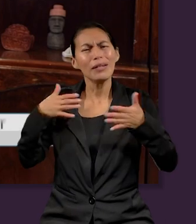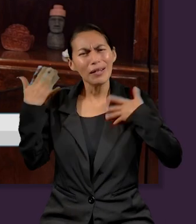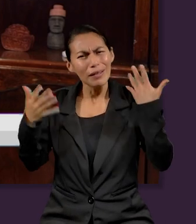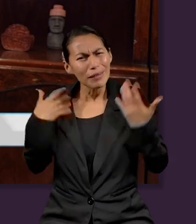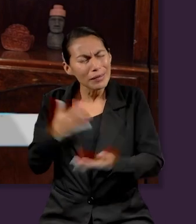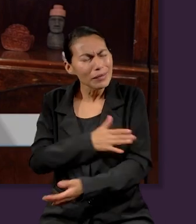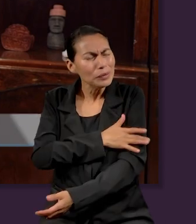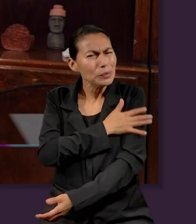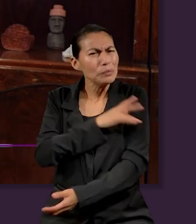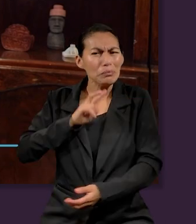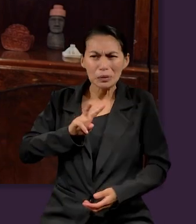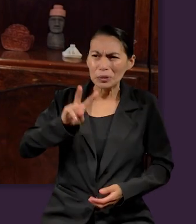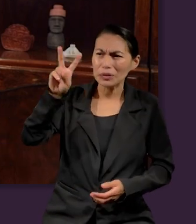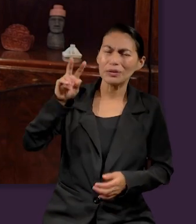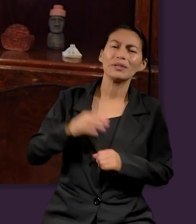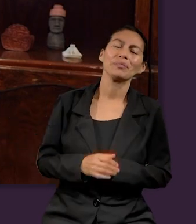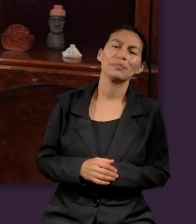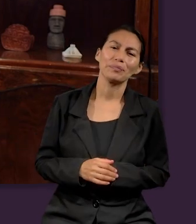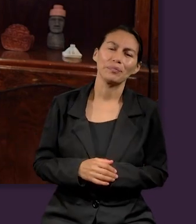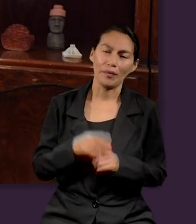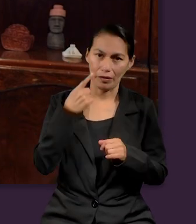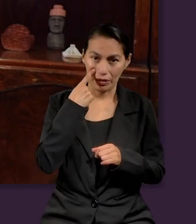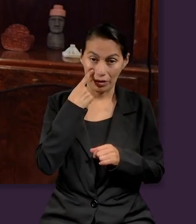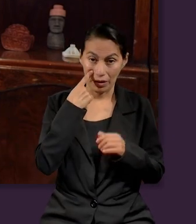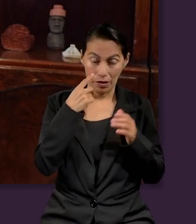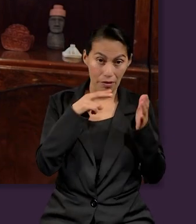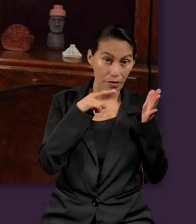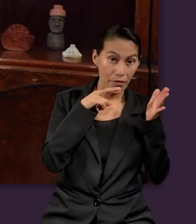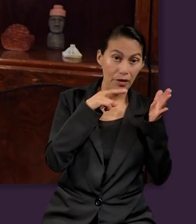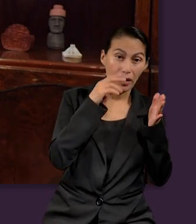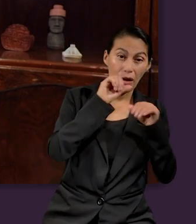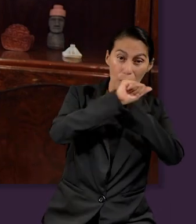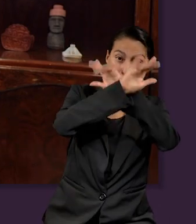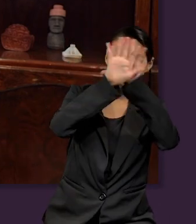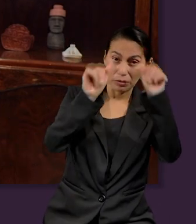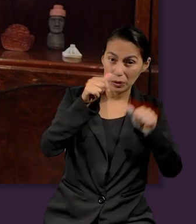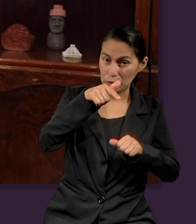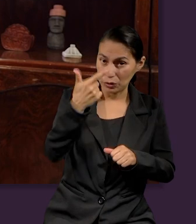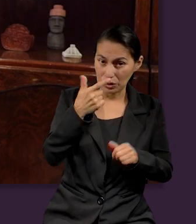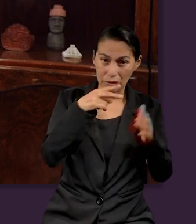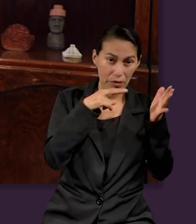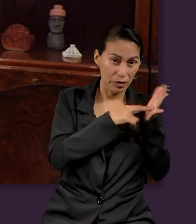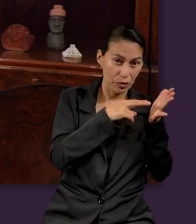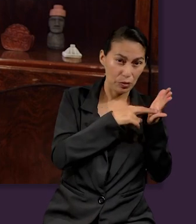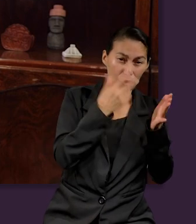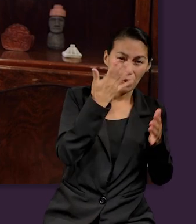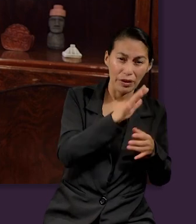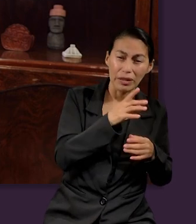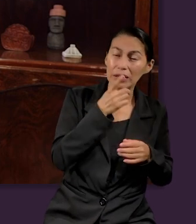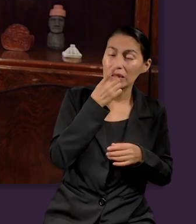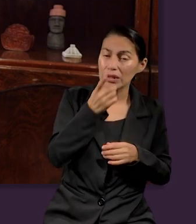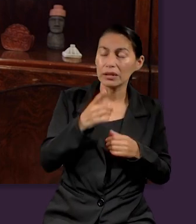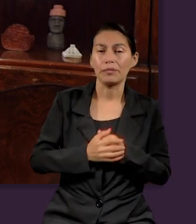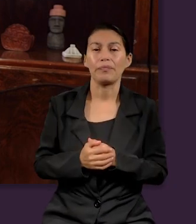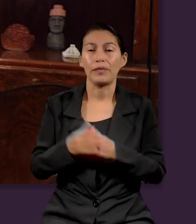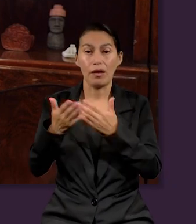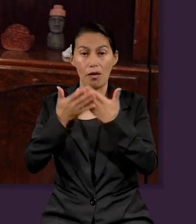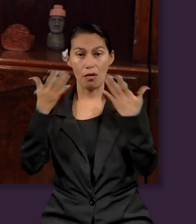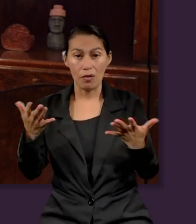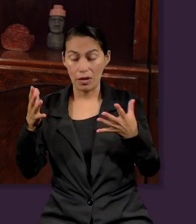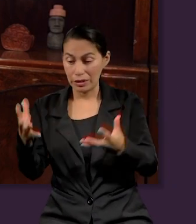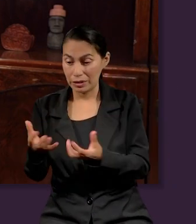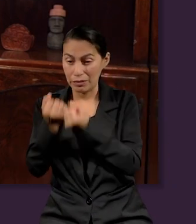y de ese tipo de sensación de victoria. Dice el versículo 10 de Apocalipsis 12. Ahora ha venido la